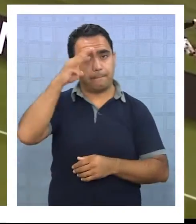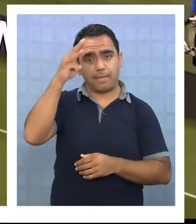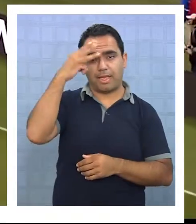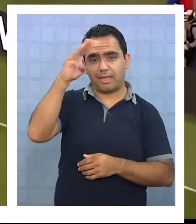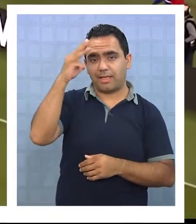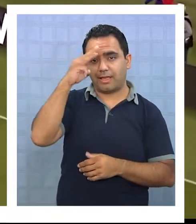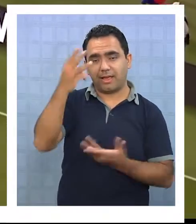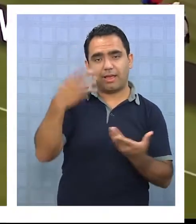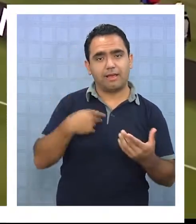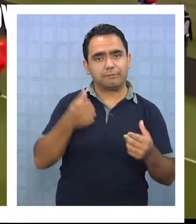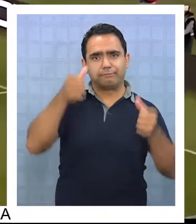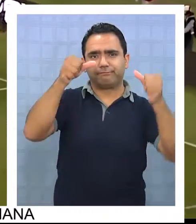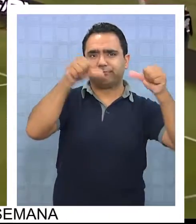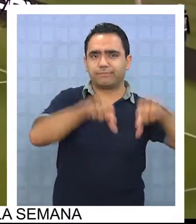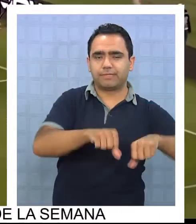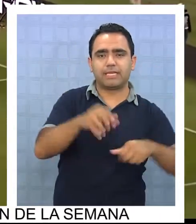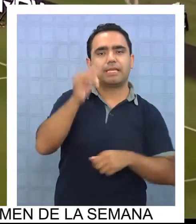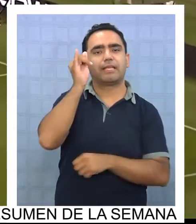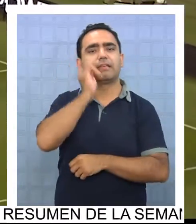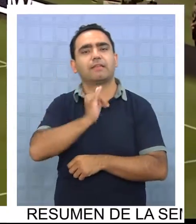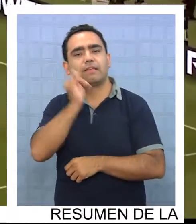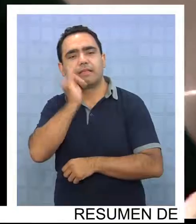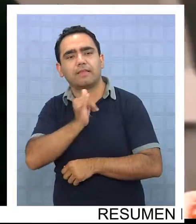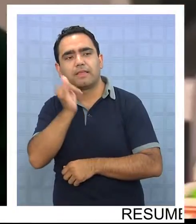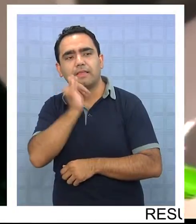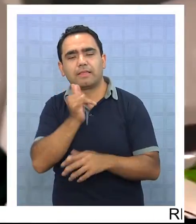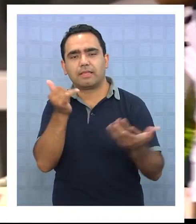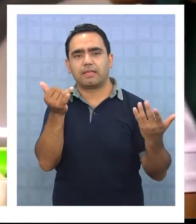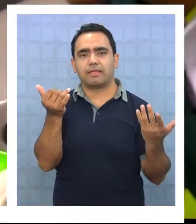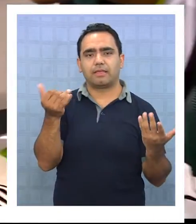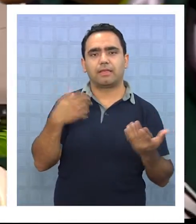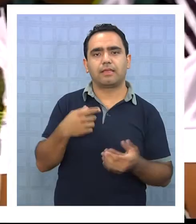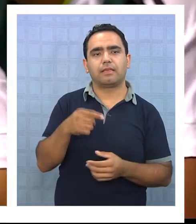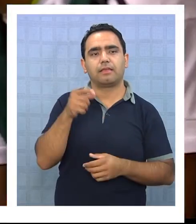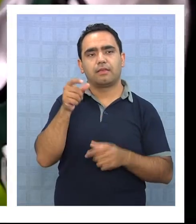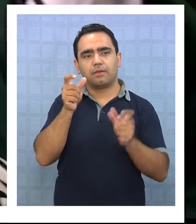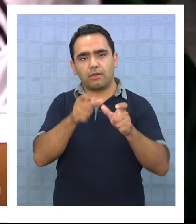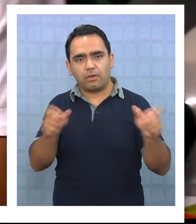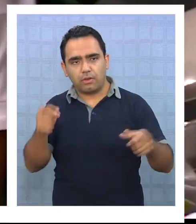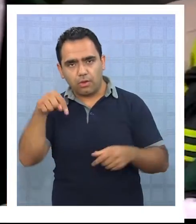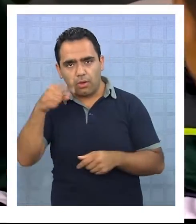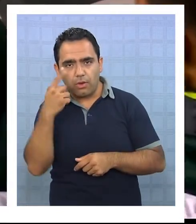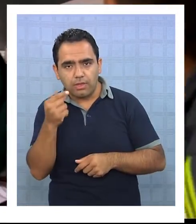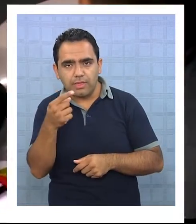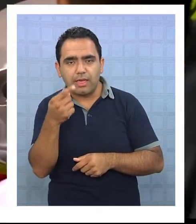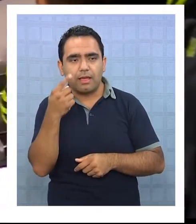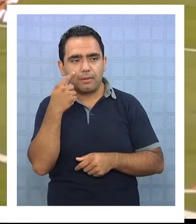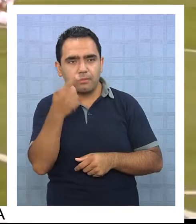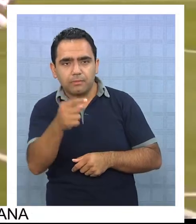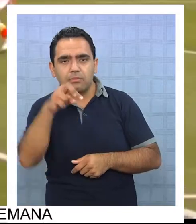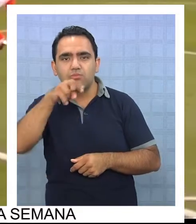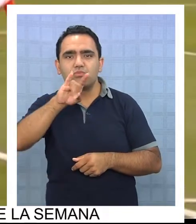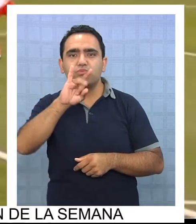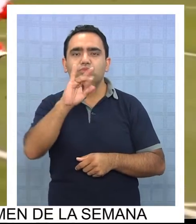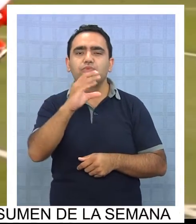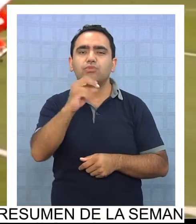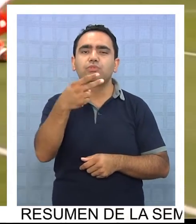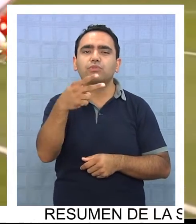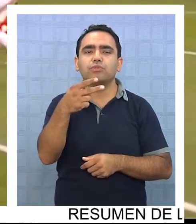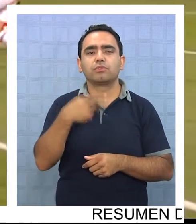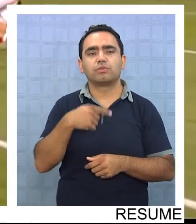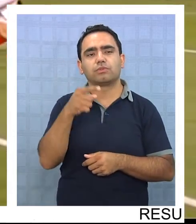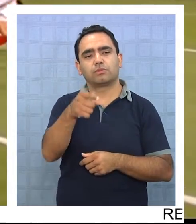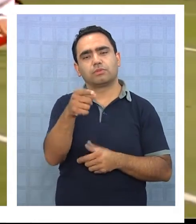tildado el Iquiqueño el día después del debacle mexicano que hoy elogia a un Edson Puch, que a pesar de las dificultades